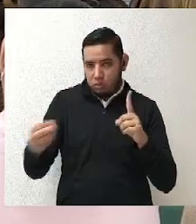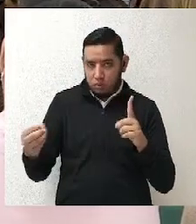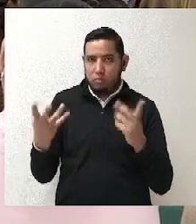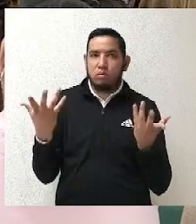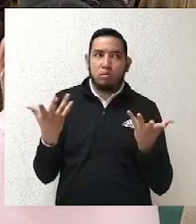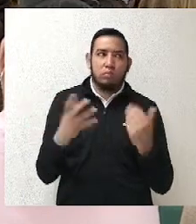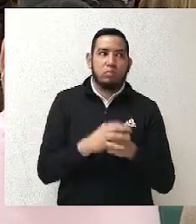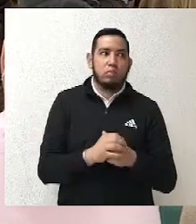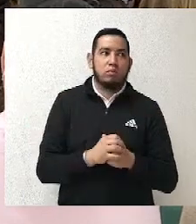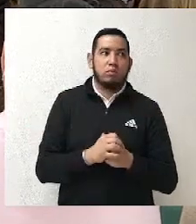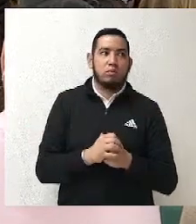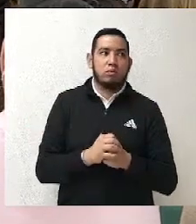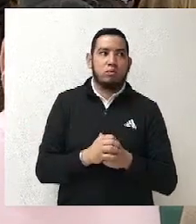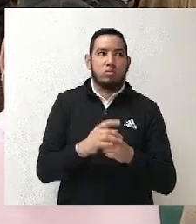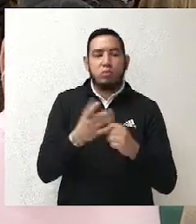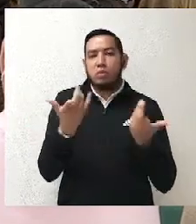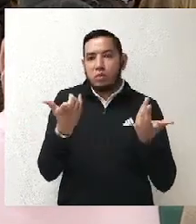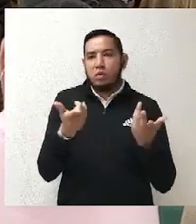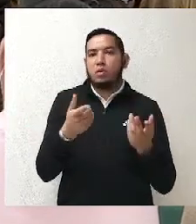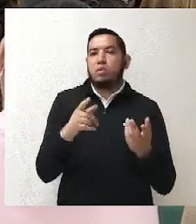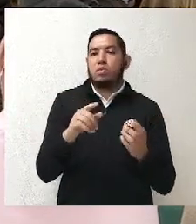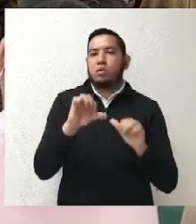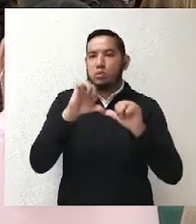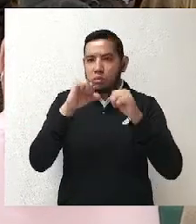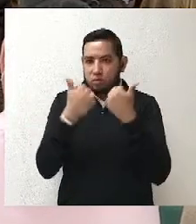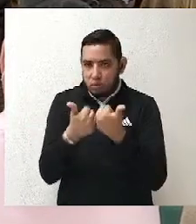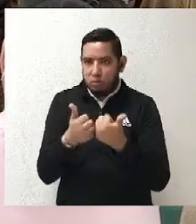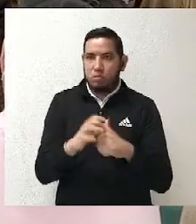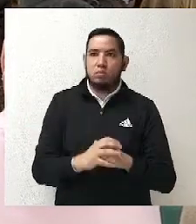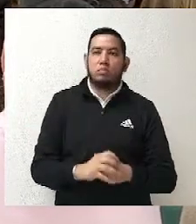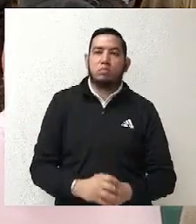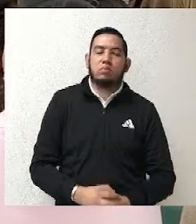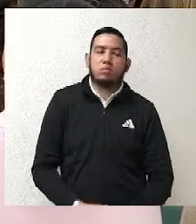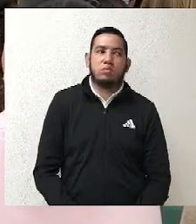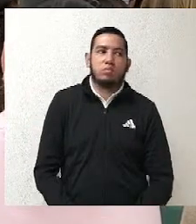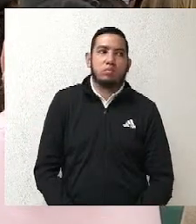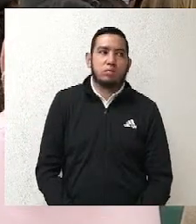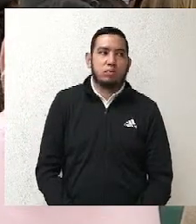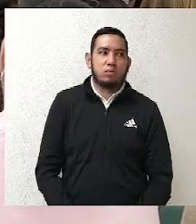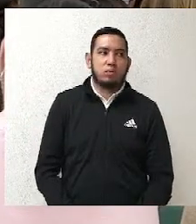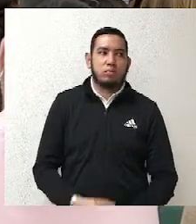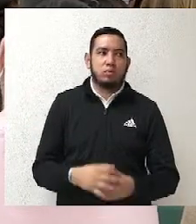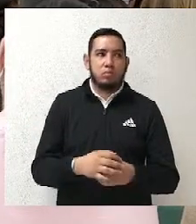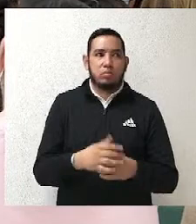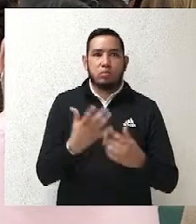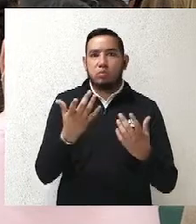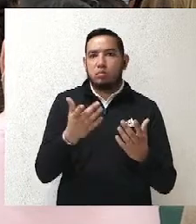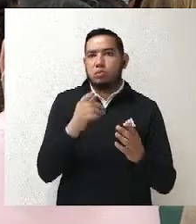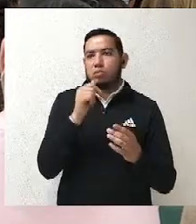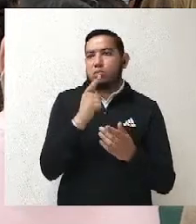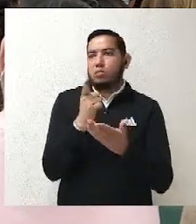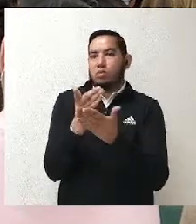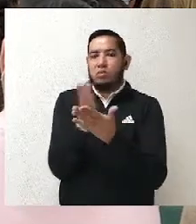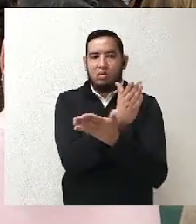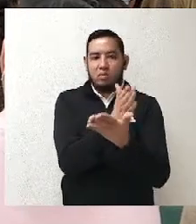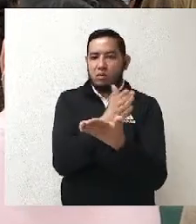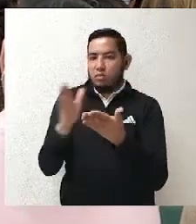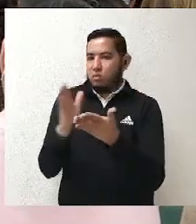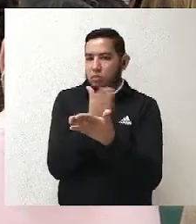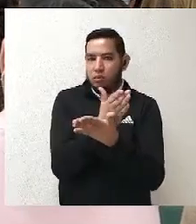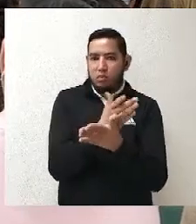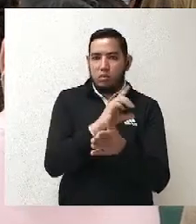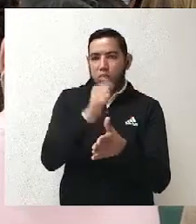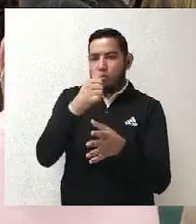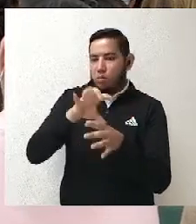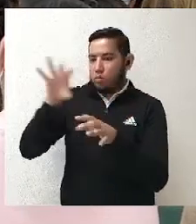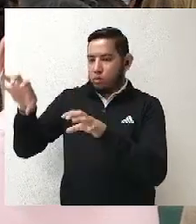sus decisiones como una estrategia para conocer a los candidatos, pero no eran parte del proceso que se había establecido en la